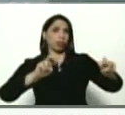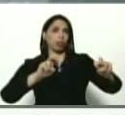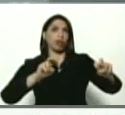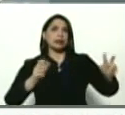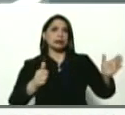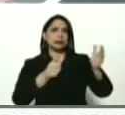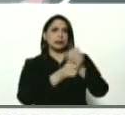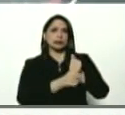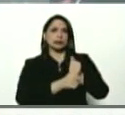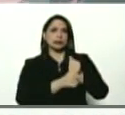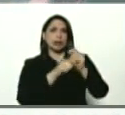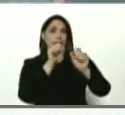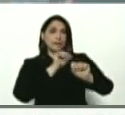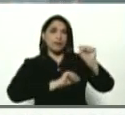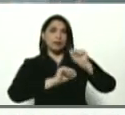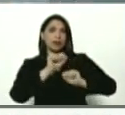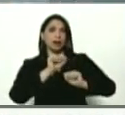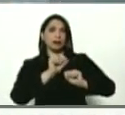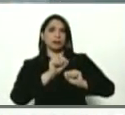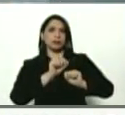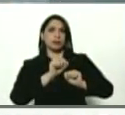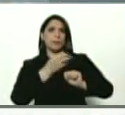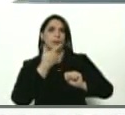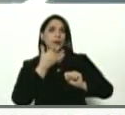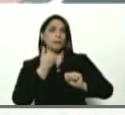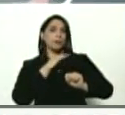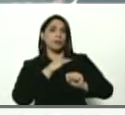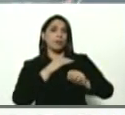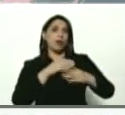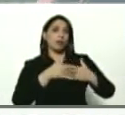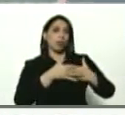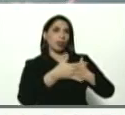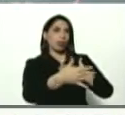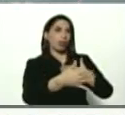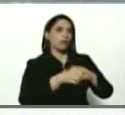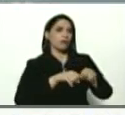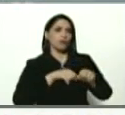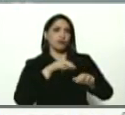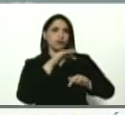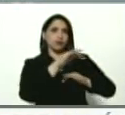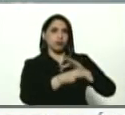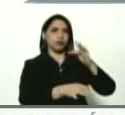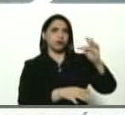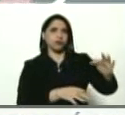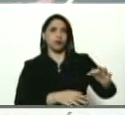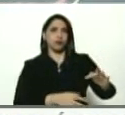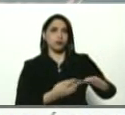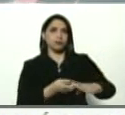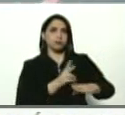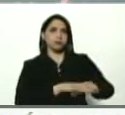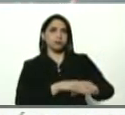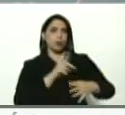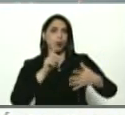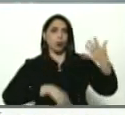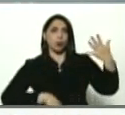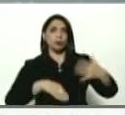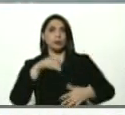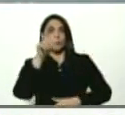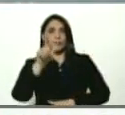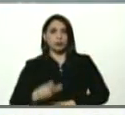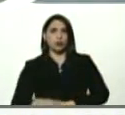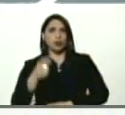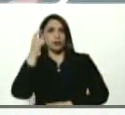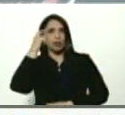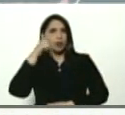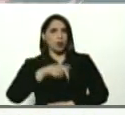para evitar que esta enfermedad progrese de forma agravada. Y el último caso, el día de hoy,